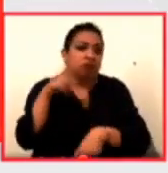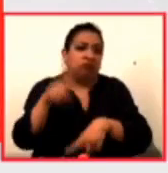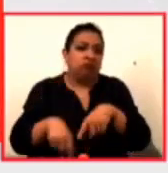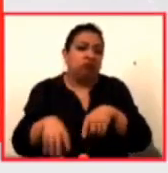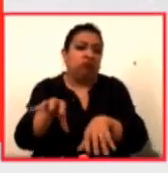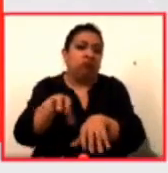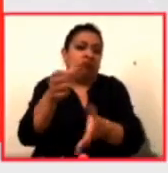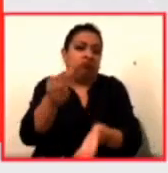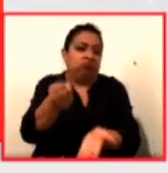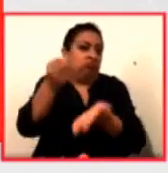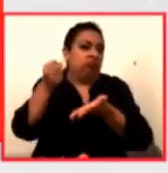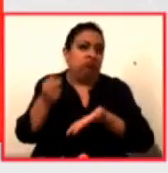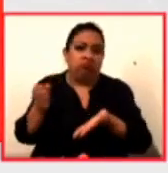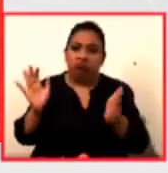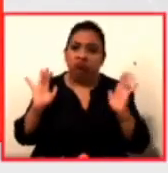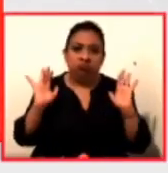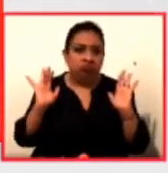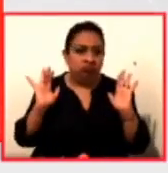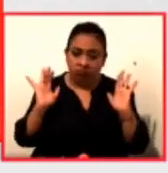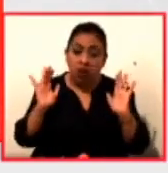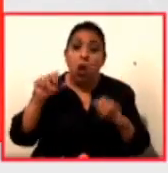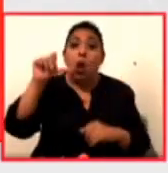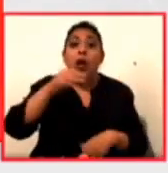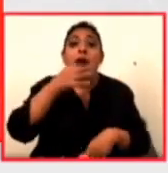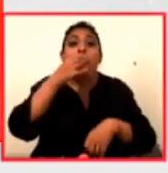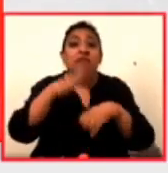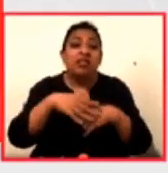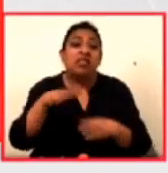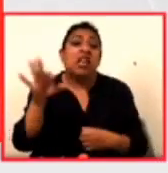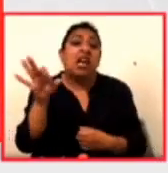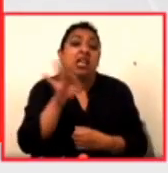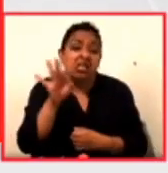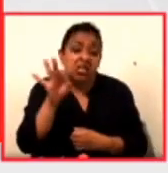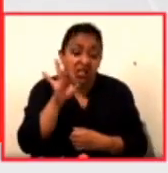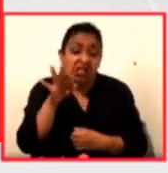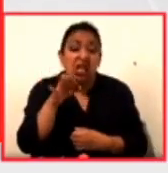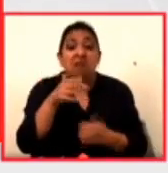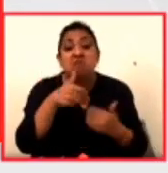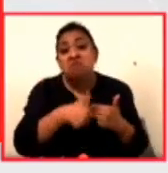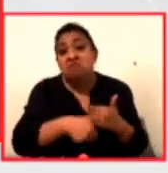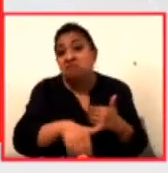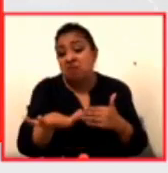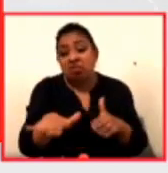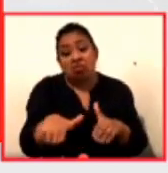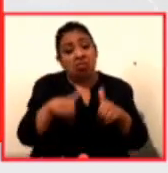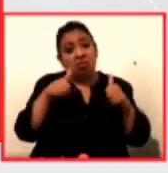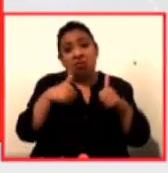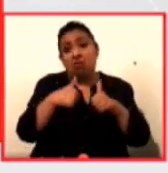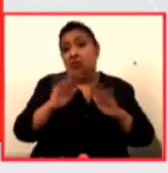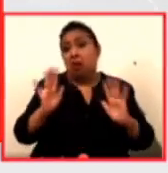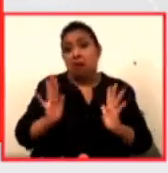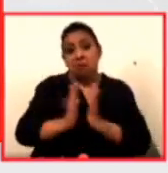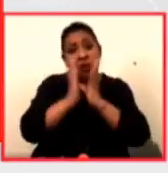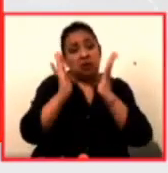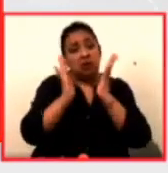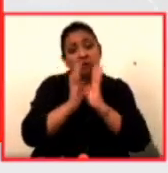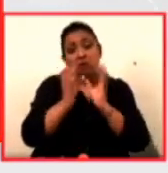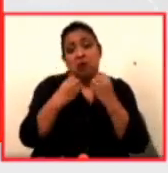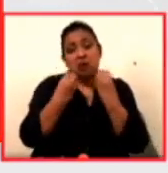aportaciones hoy anuncia que quizás permanentemente deje de participar en la organización